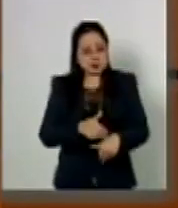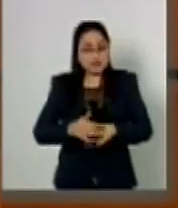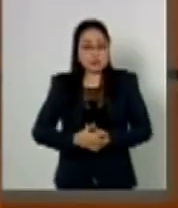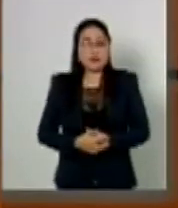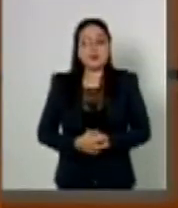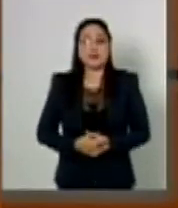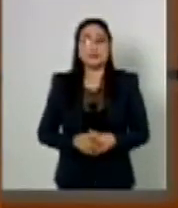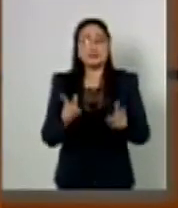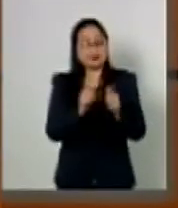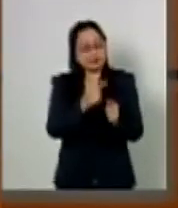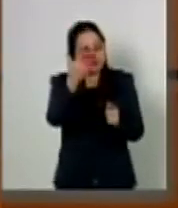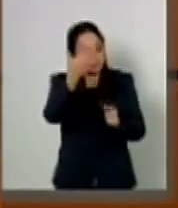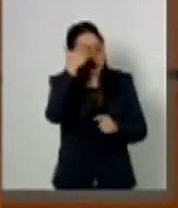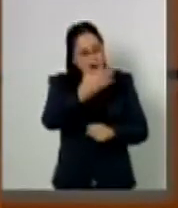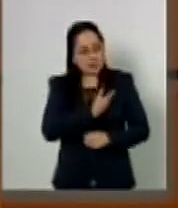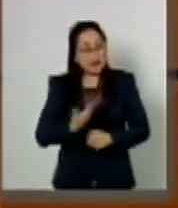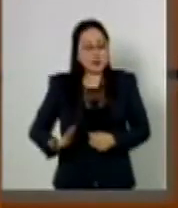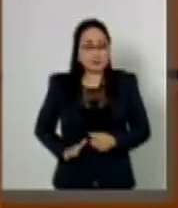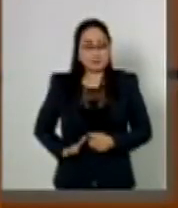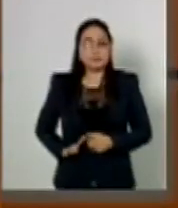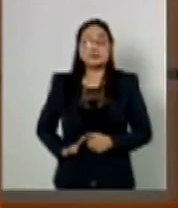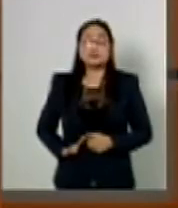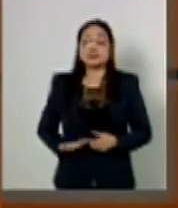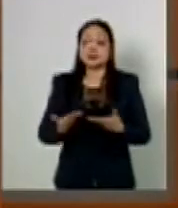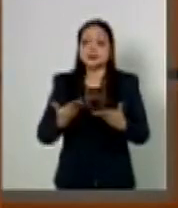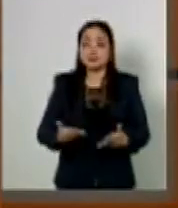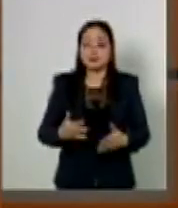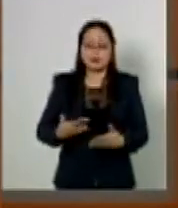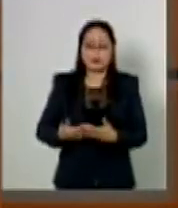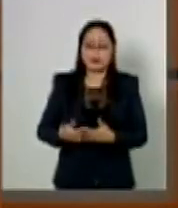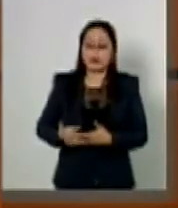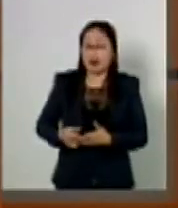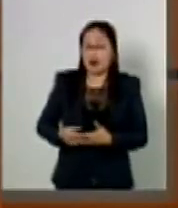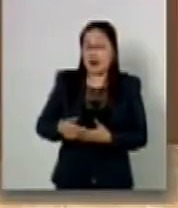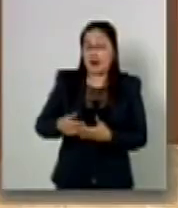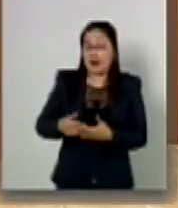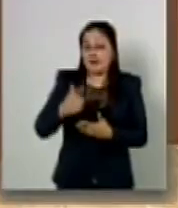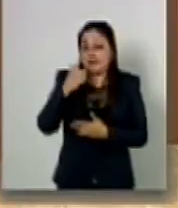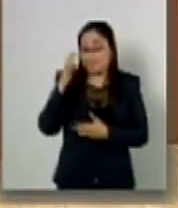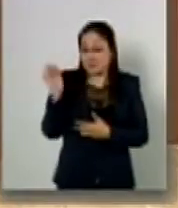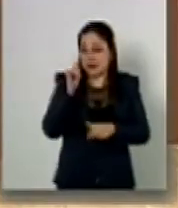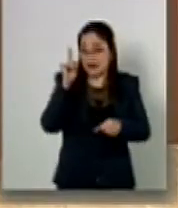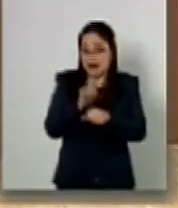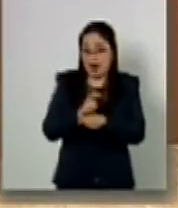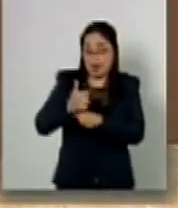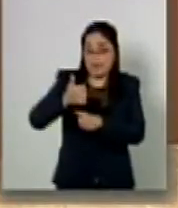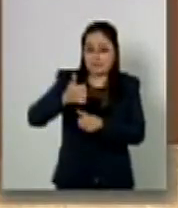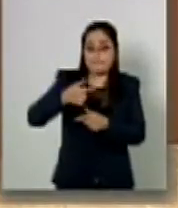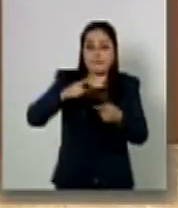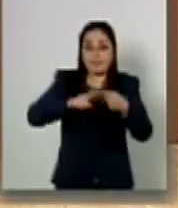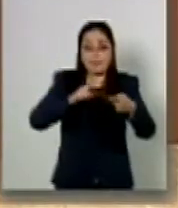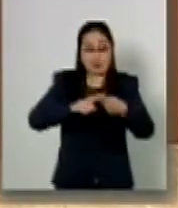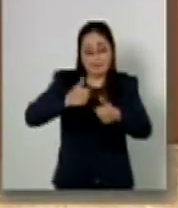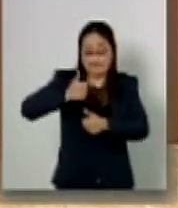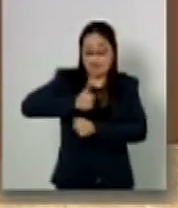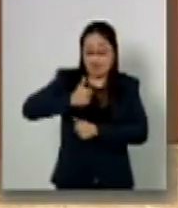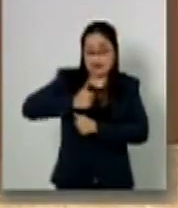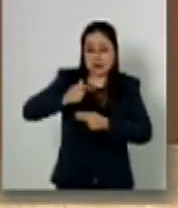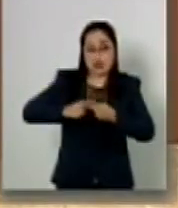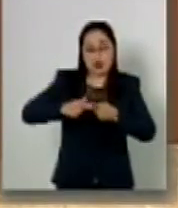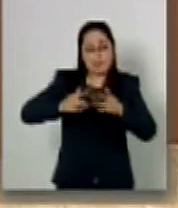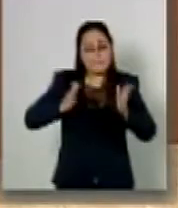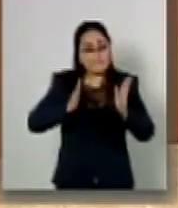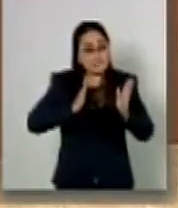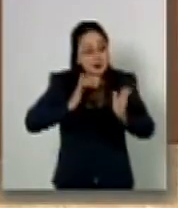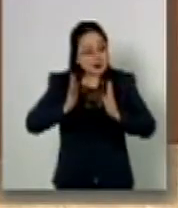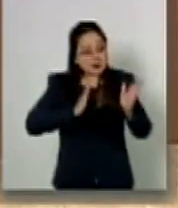Concluyo, presidente, diciendo que la intervención de las fuerzas federales, incluyendo a las fuerzas armadas para realizar